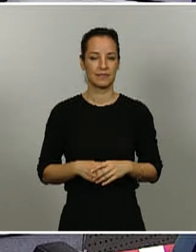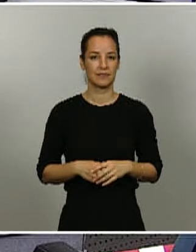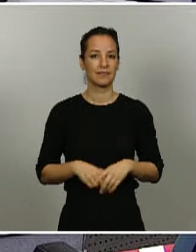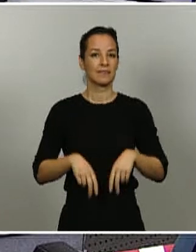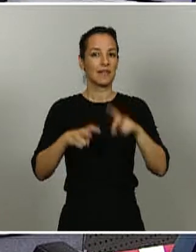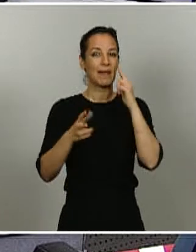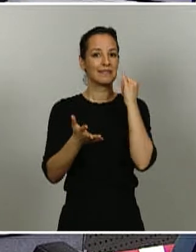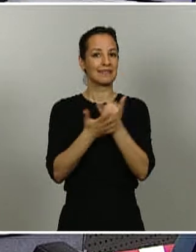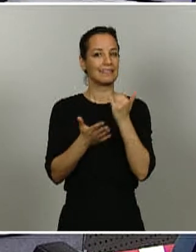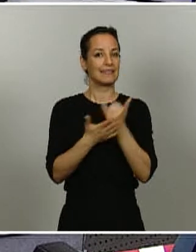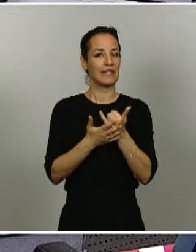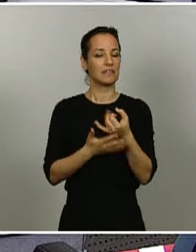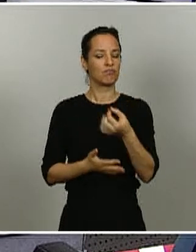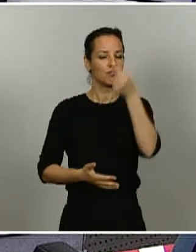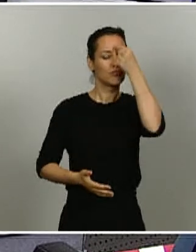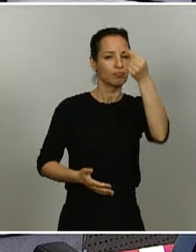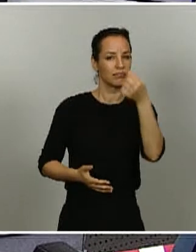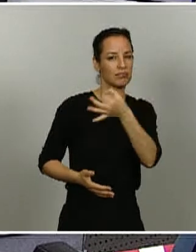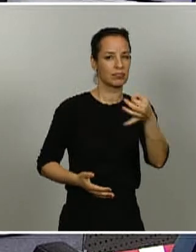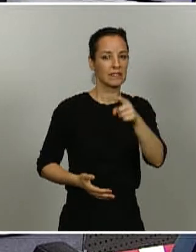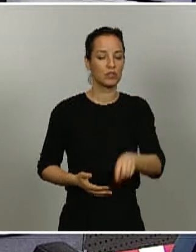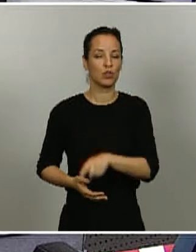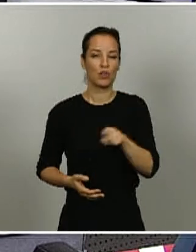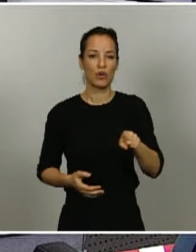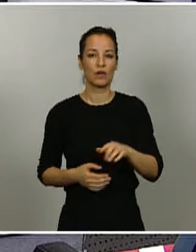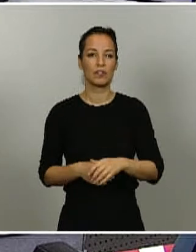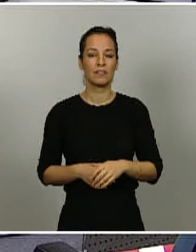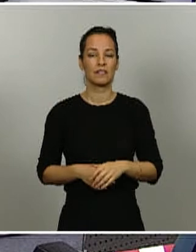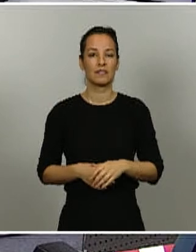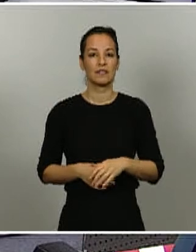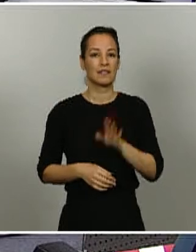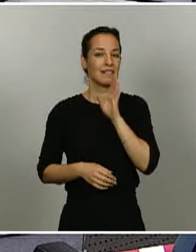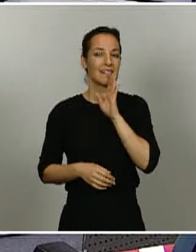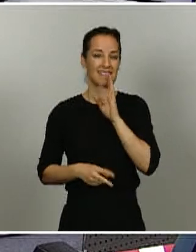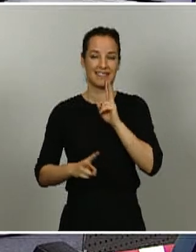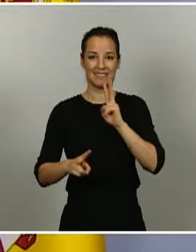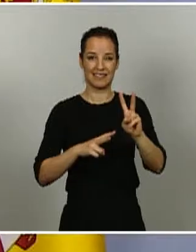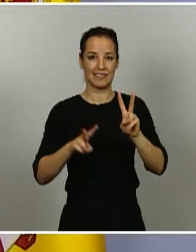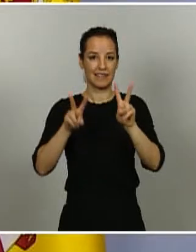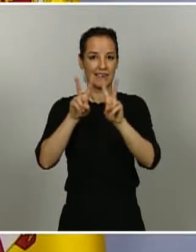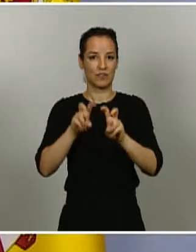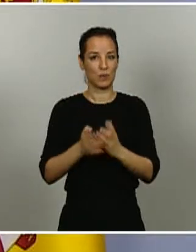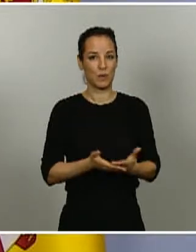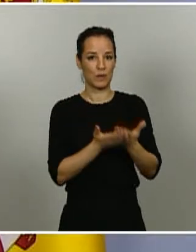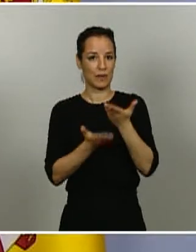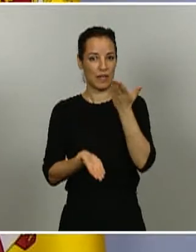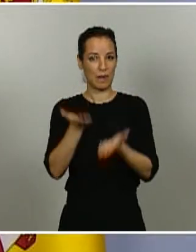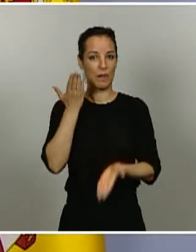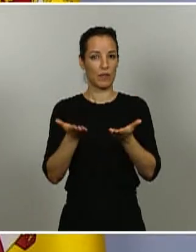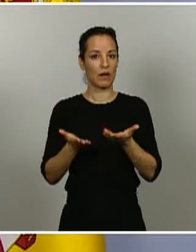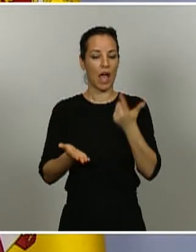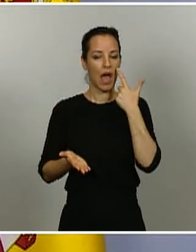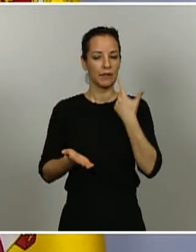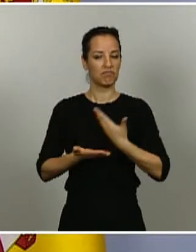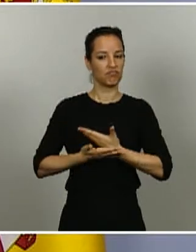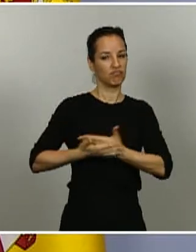a la contestación previa de los estudios de evaluación que hemos hecho de su fiabilidad tanto